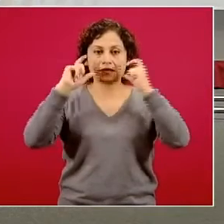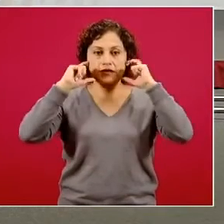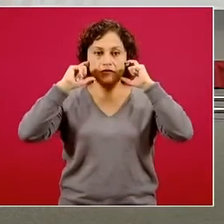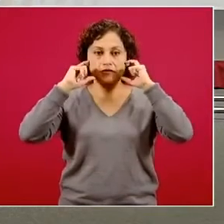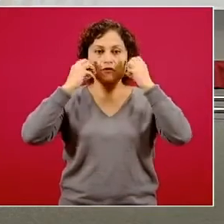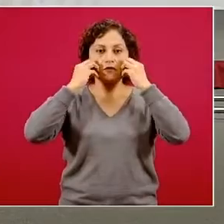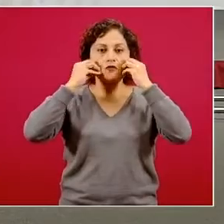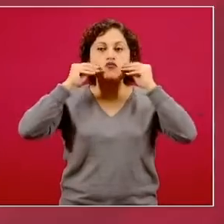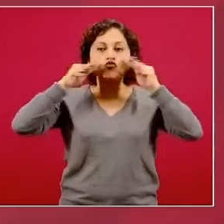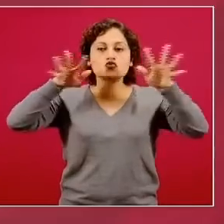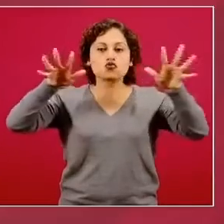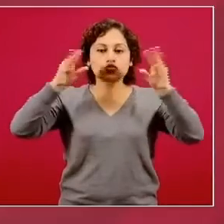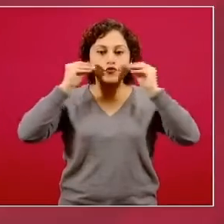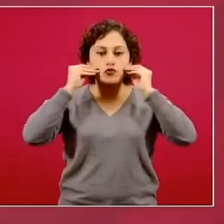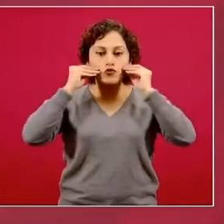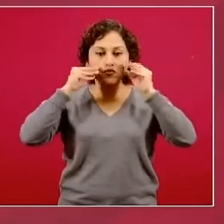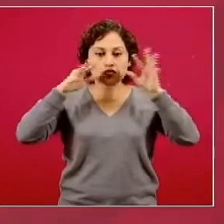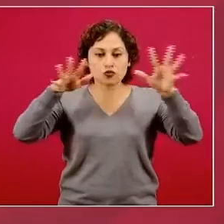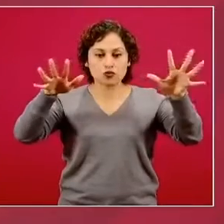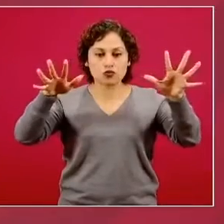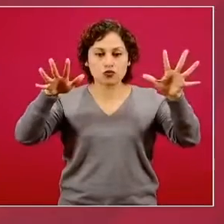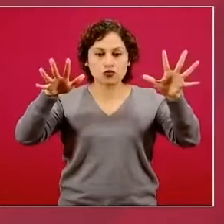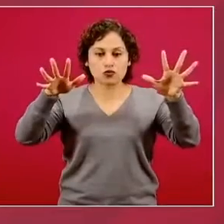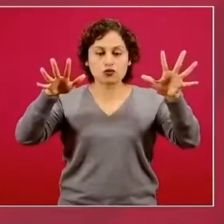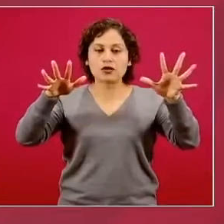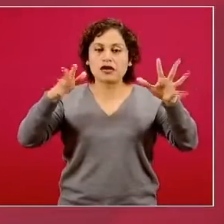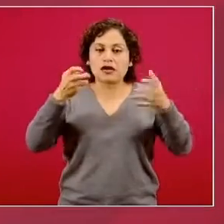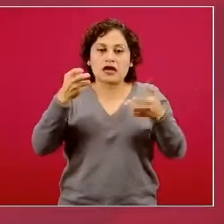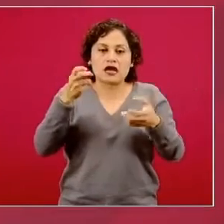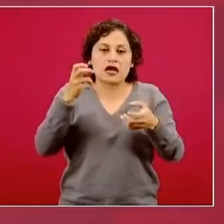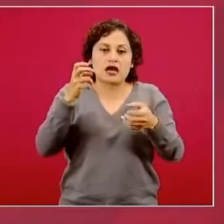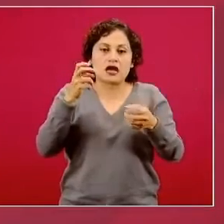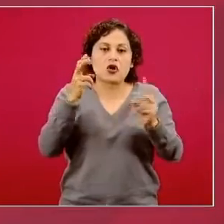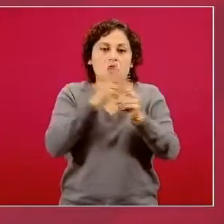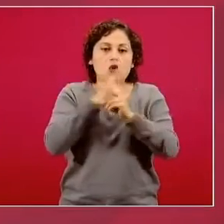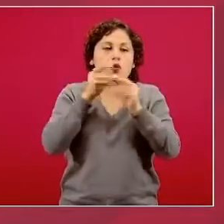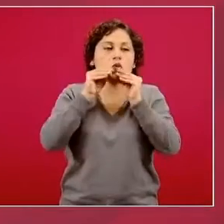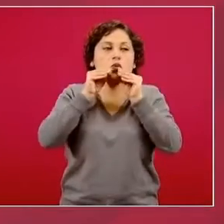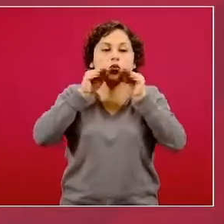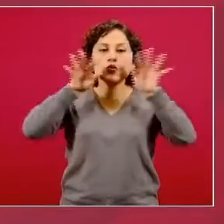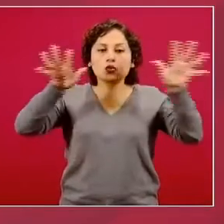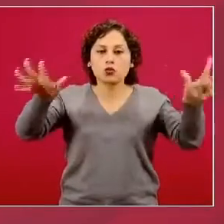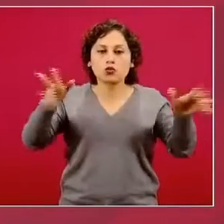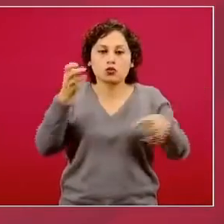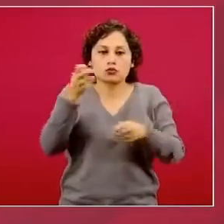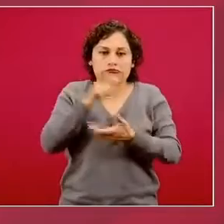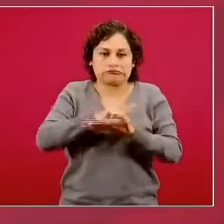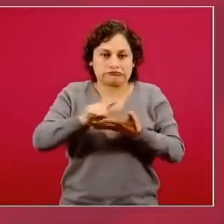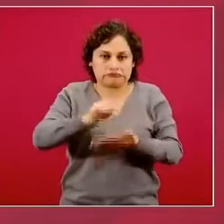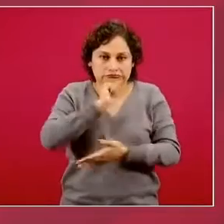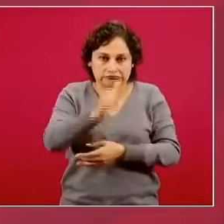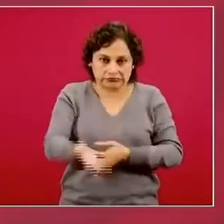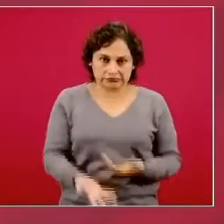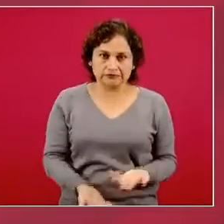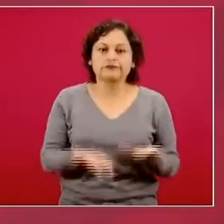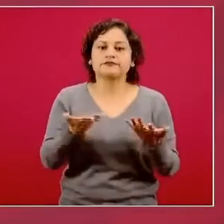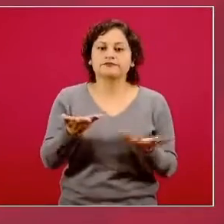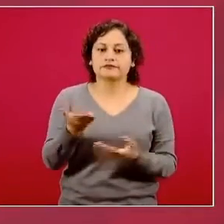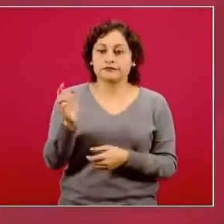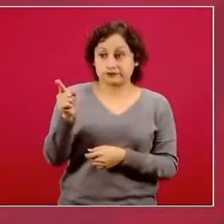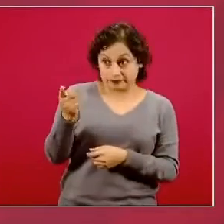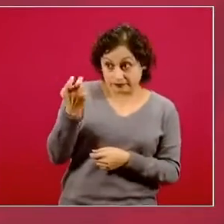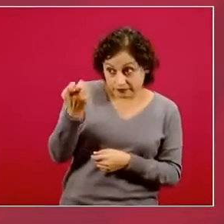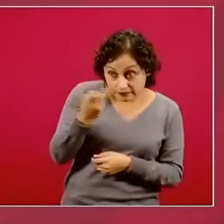sin filtrar. Pues entonces, en realidad, si son esas, pues